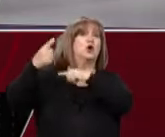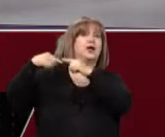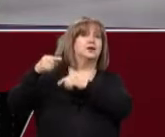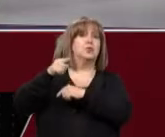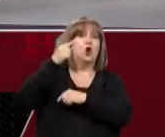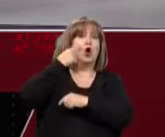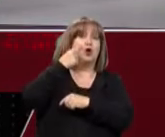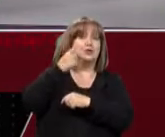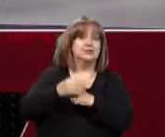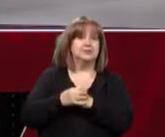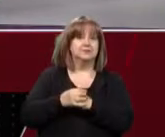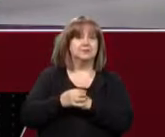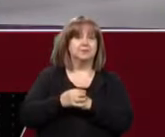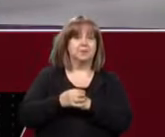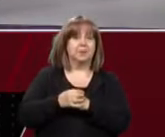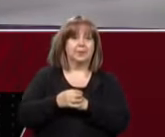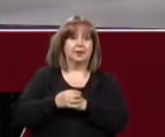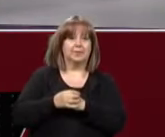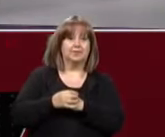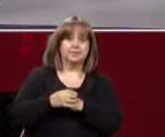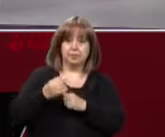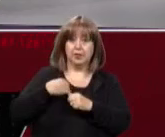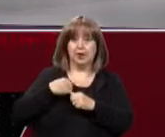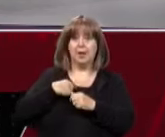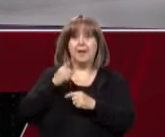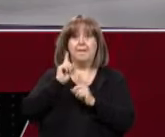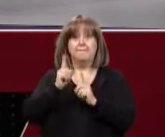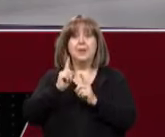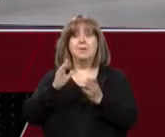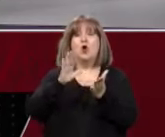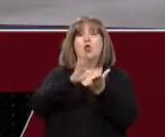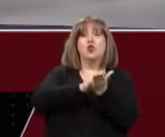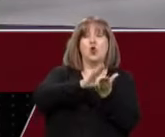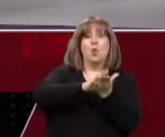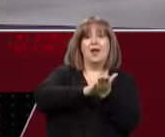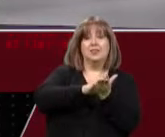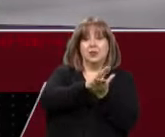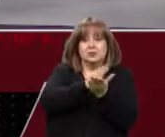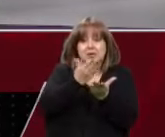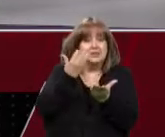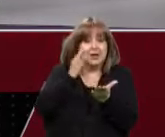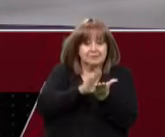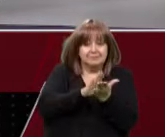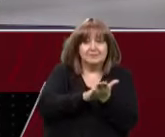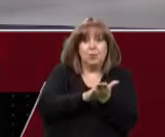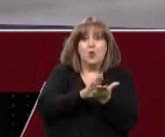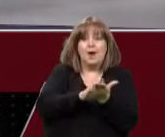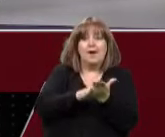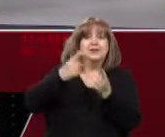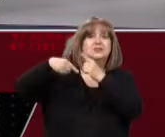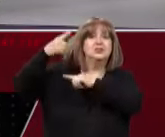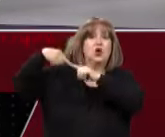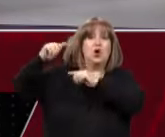Y bueno, porque eso es lo que nos dice la documentación histórica que conocemos. La